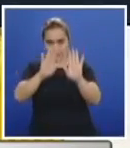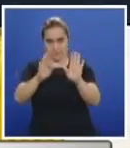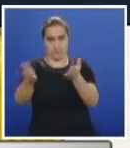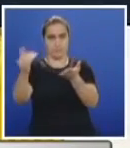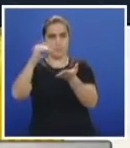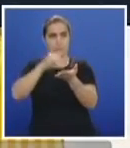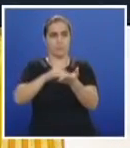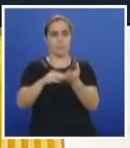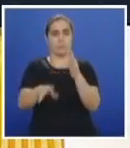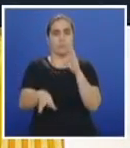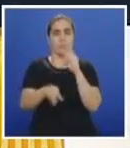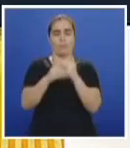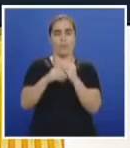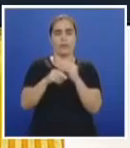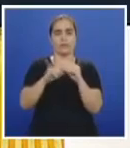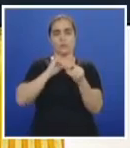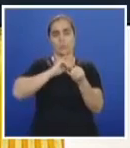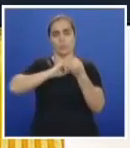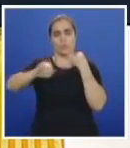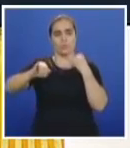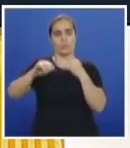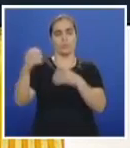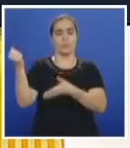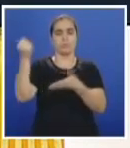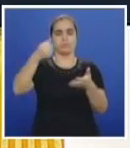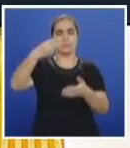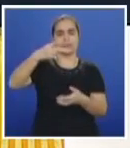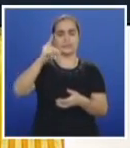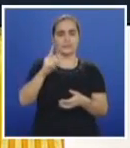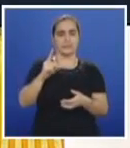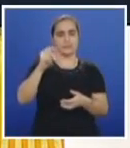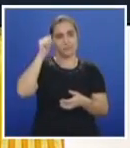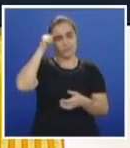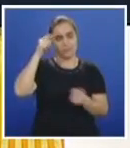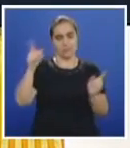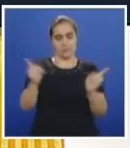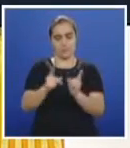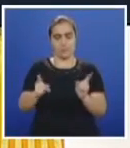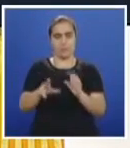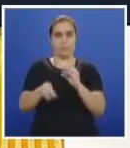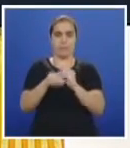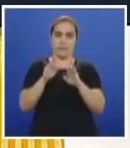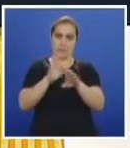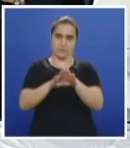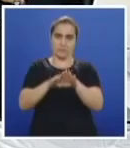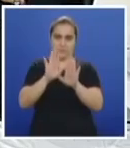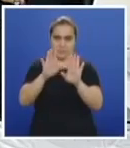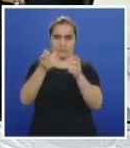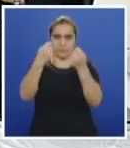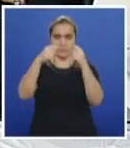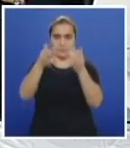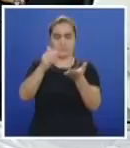comerciales y regresamos con la parte final de Economía HD, con conclusiones y mensajes finales. Pausa.